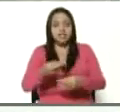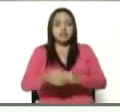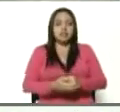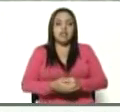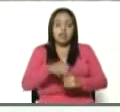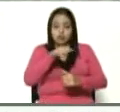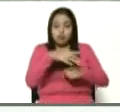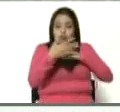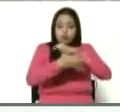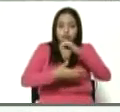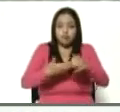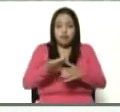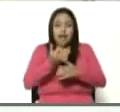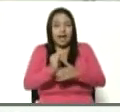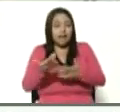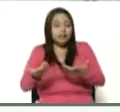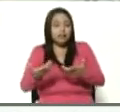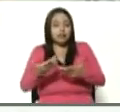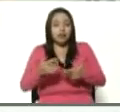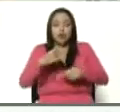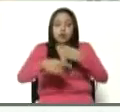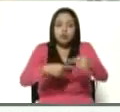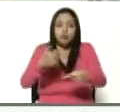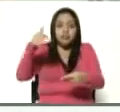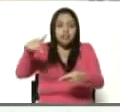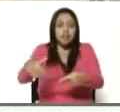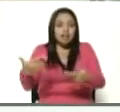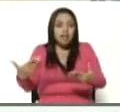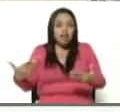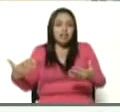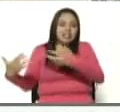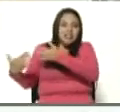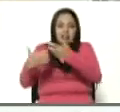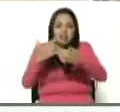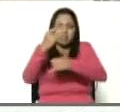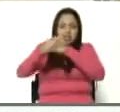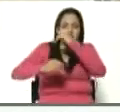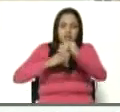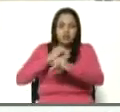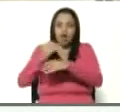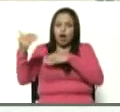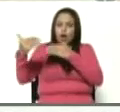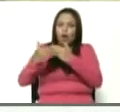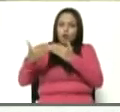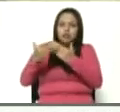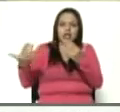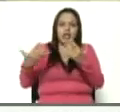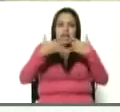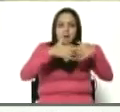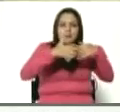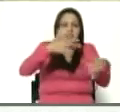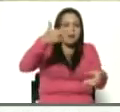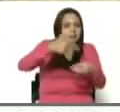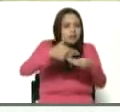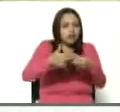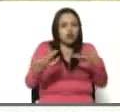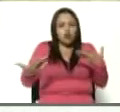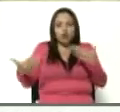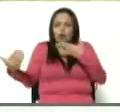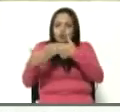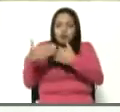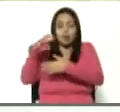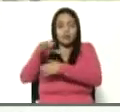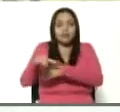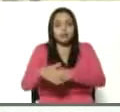problema que ha sido creado, producto de esta guerra internacional contra nuestra industria petrolera, contra nuestro país,